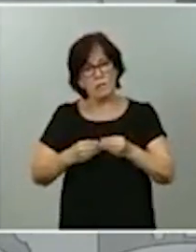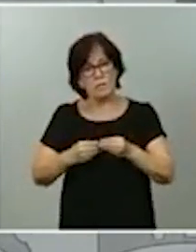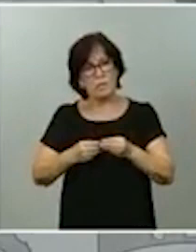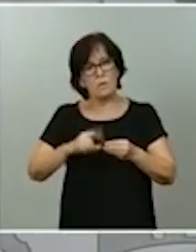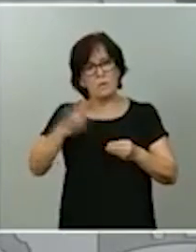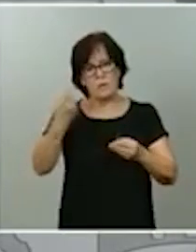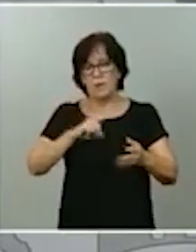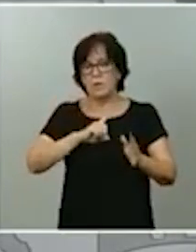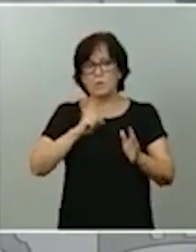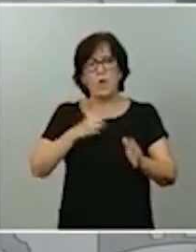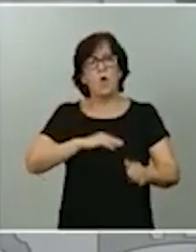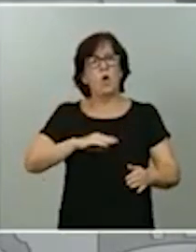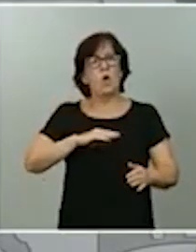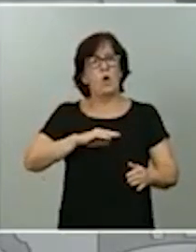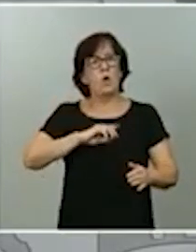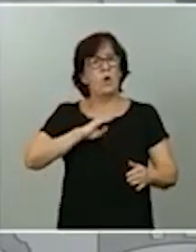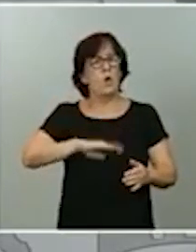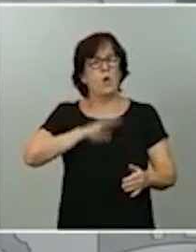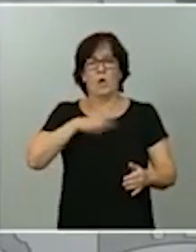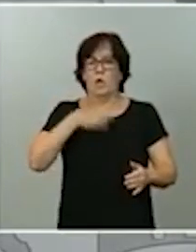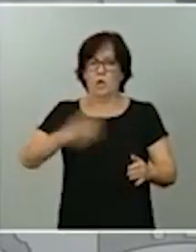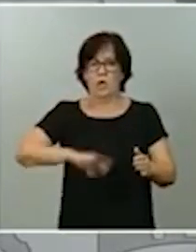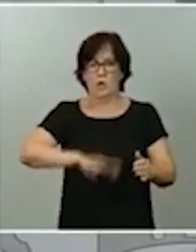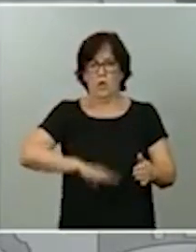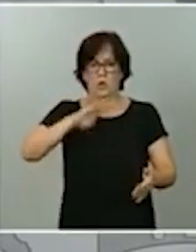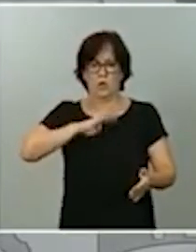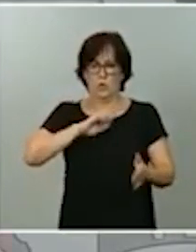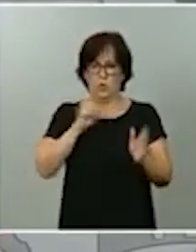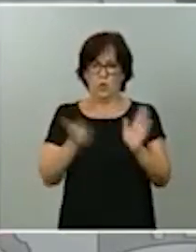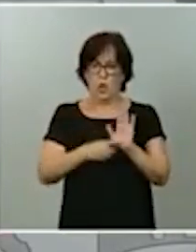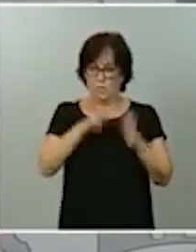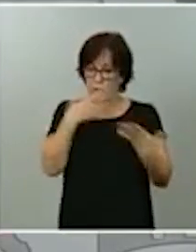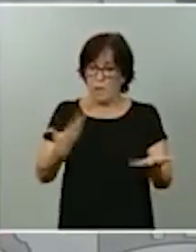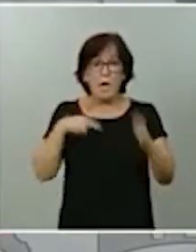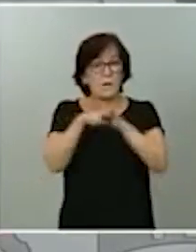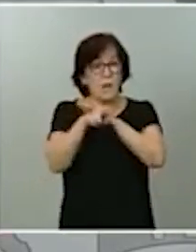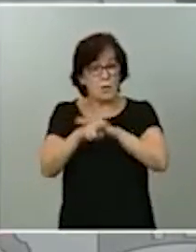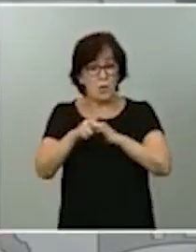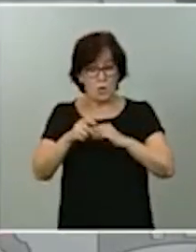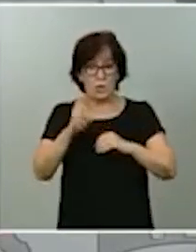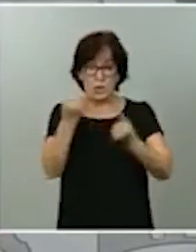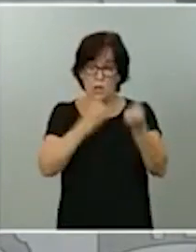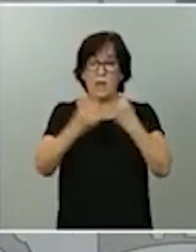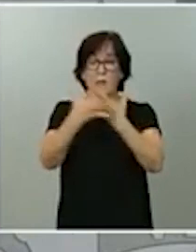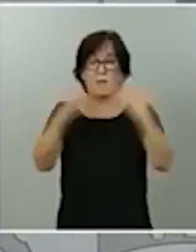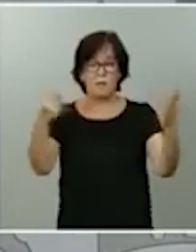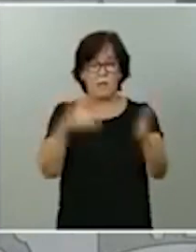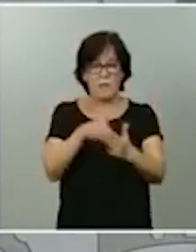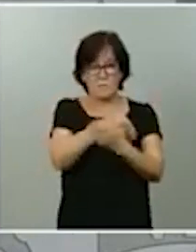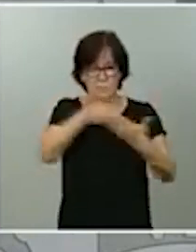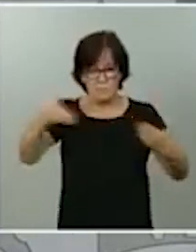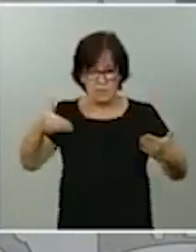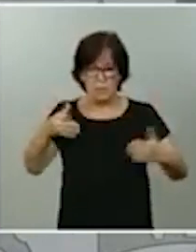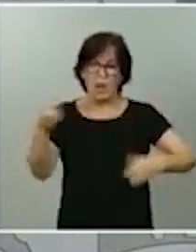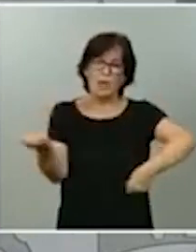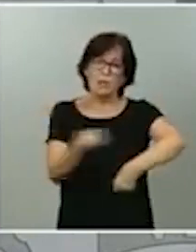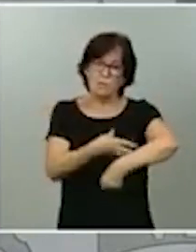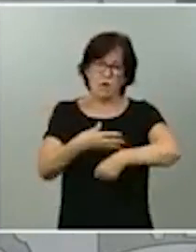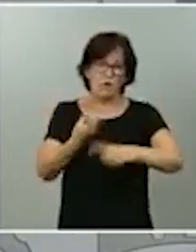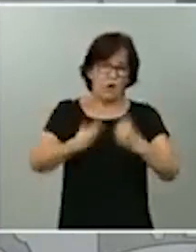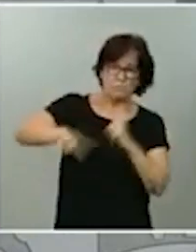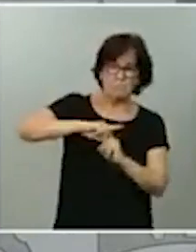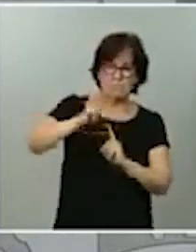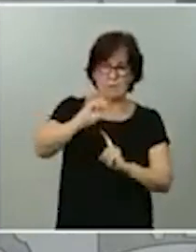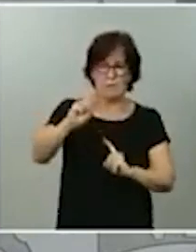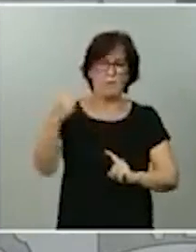competencias. Del mismo modo que hemos proporcionado recursos económicos, 16.000 millones de euros a fondo no reembolsable, a fondo perdido para las